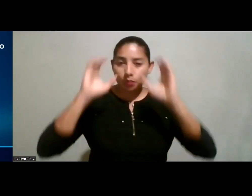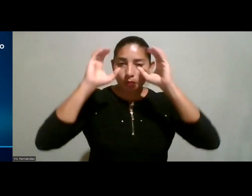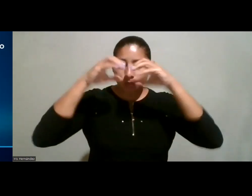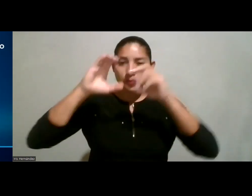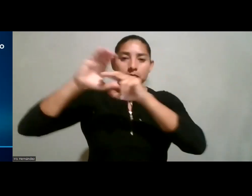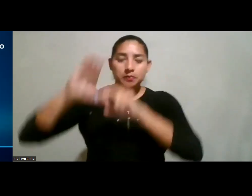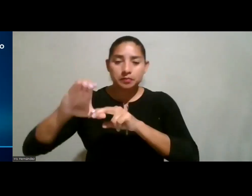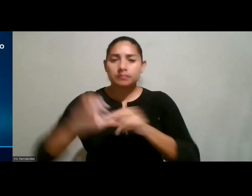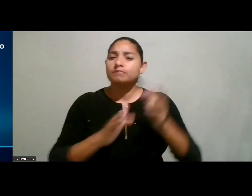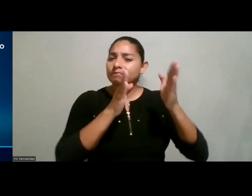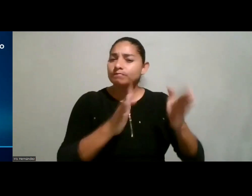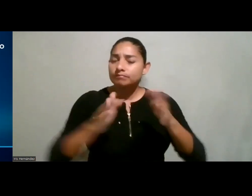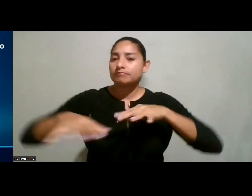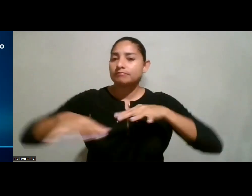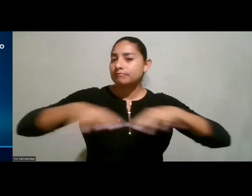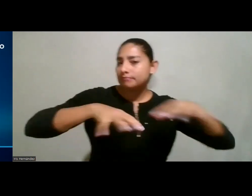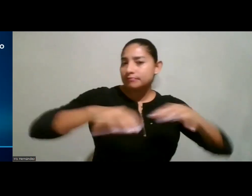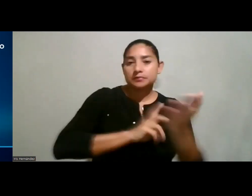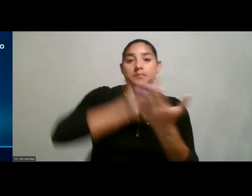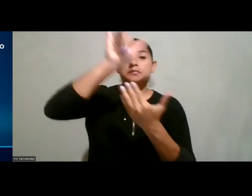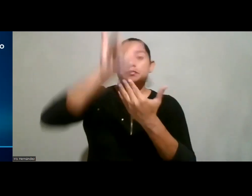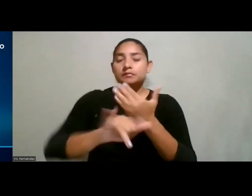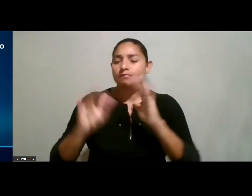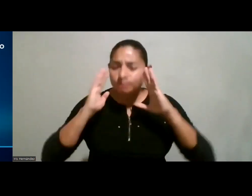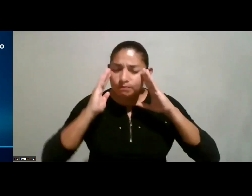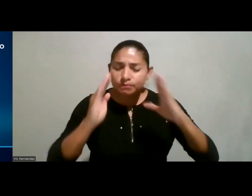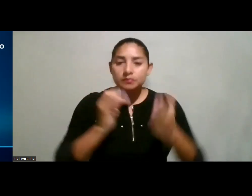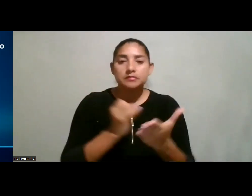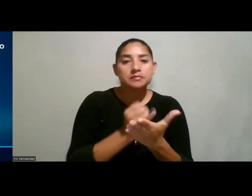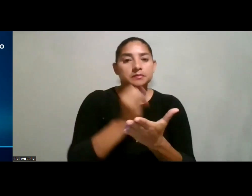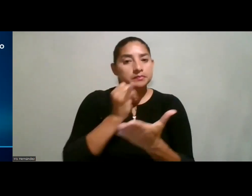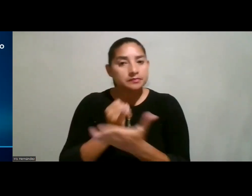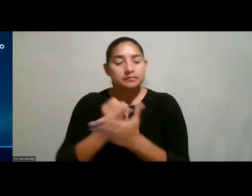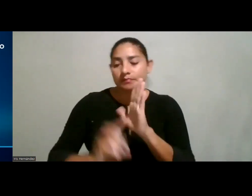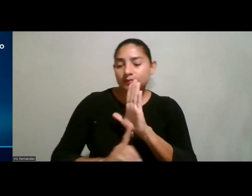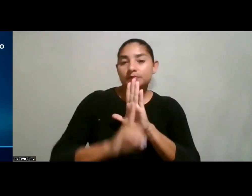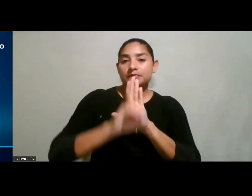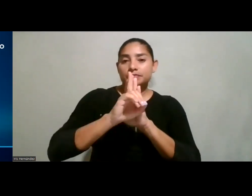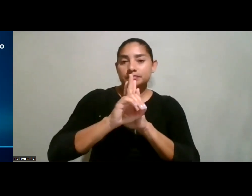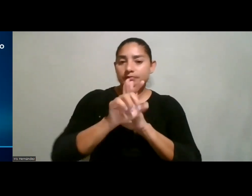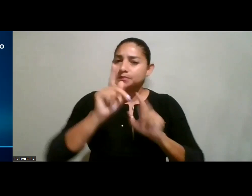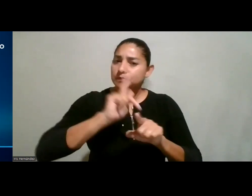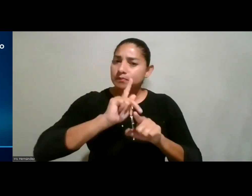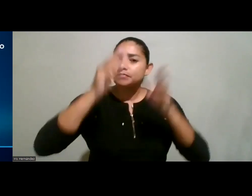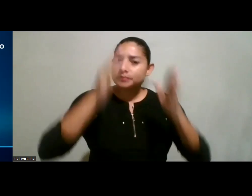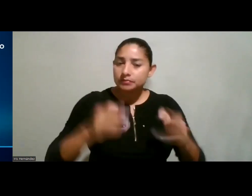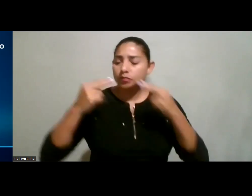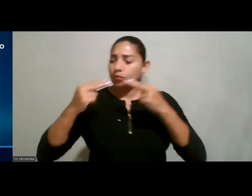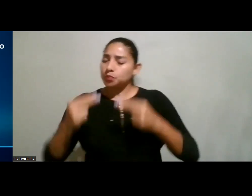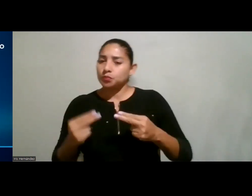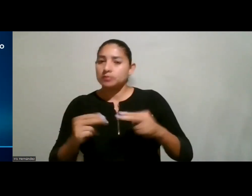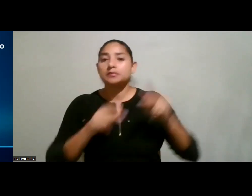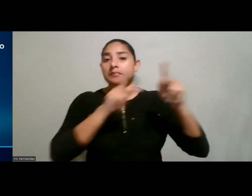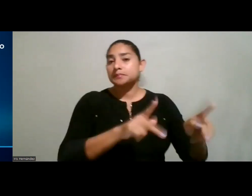planificado diversas actividades y proyectos orientados a la investigación y al desarrollo tanto profesional como humano de las